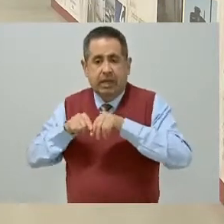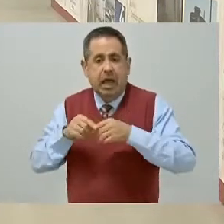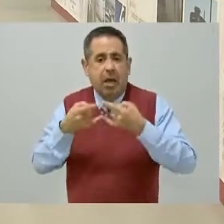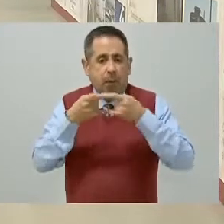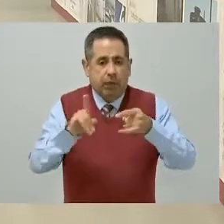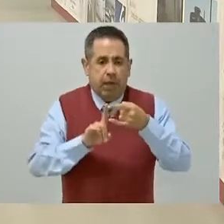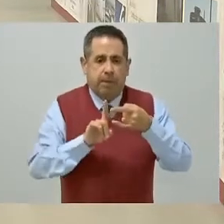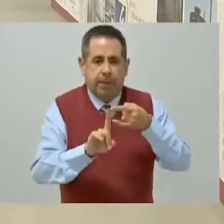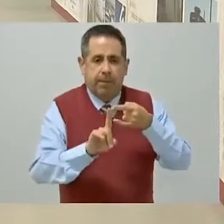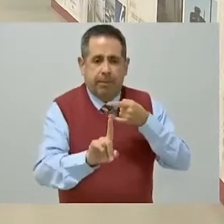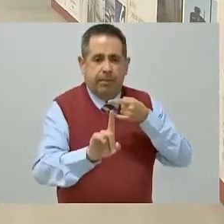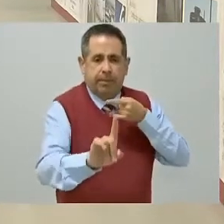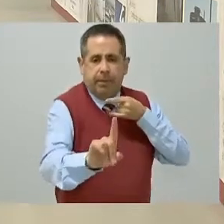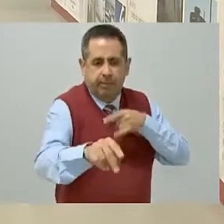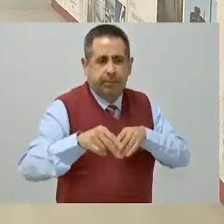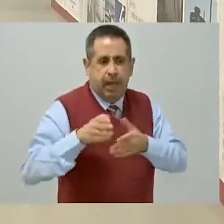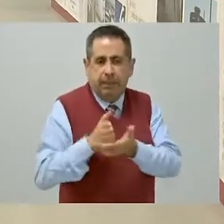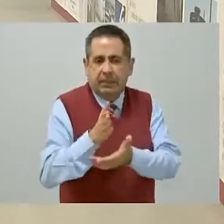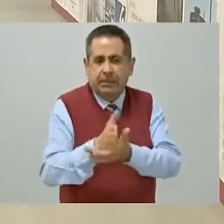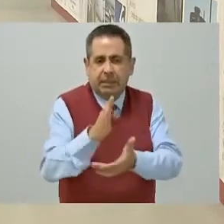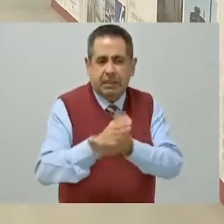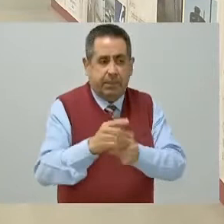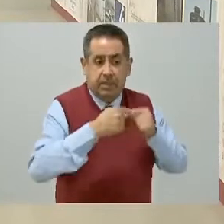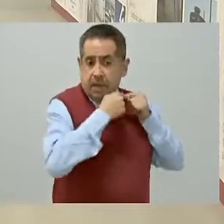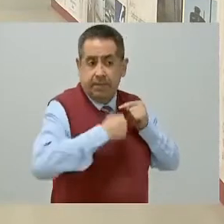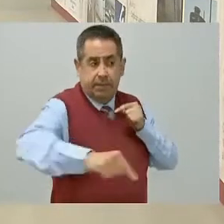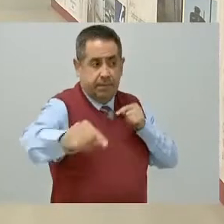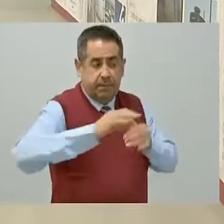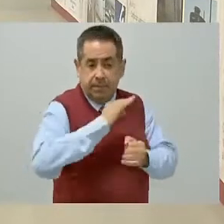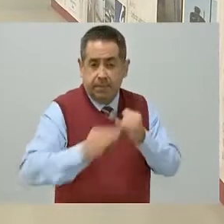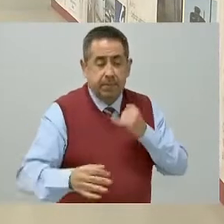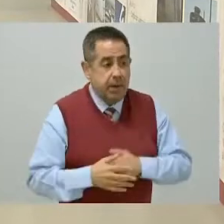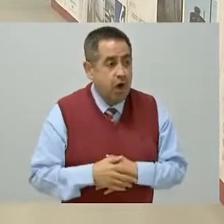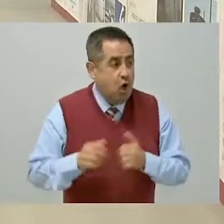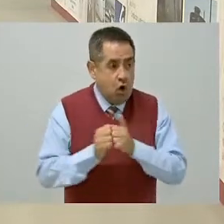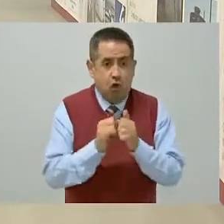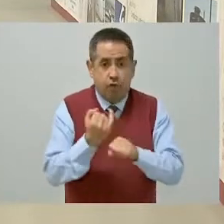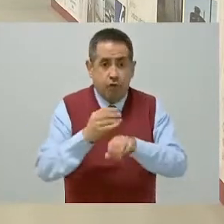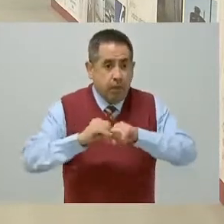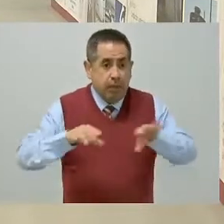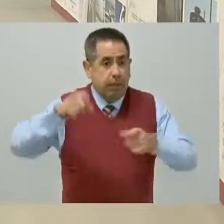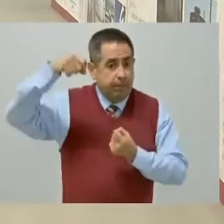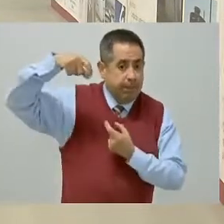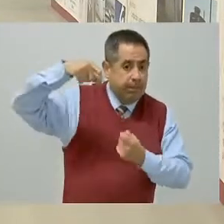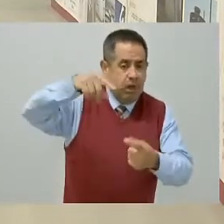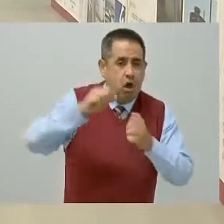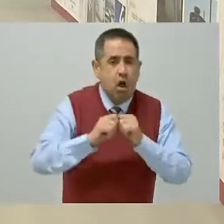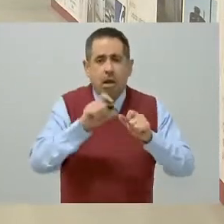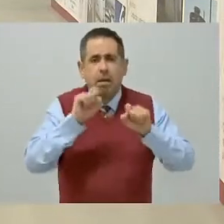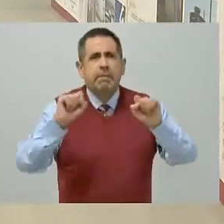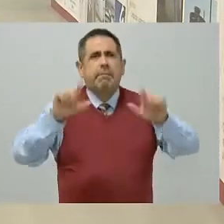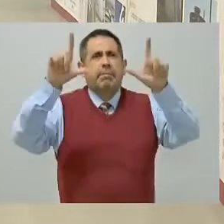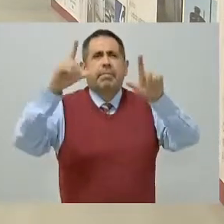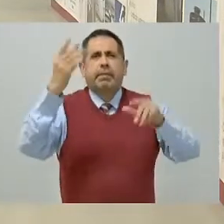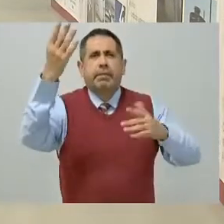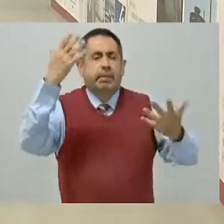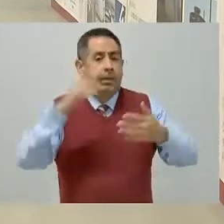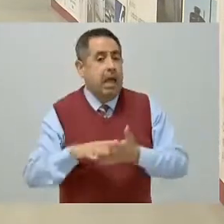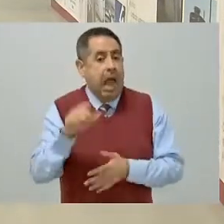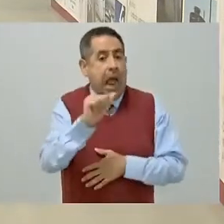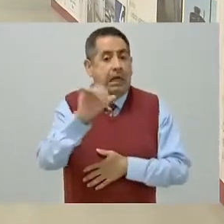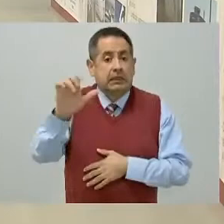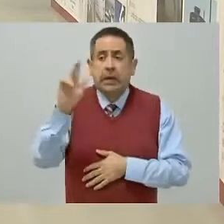y tienen sistemas de información a través de las pantallas y aire acondicionado.